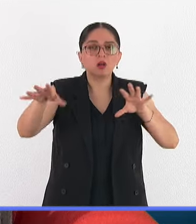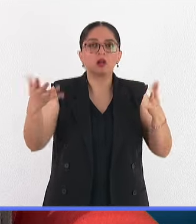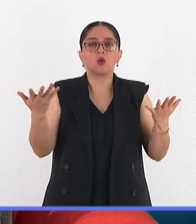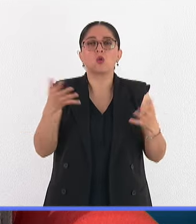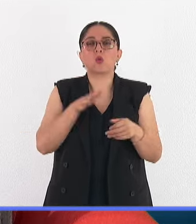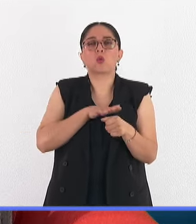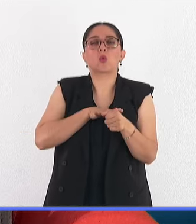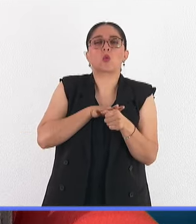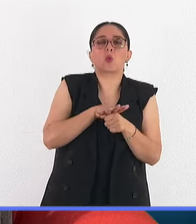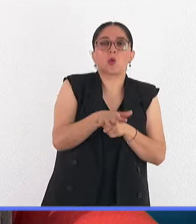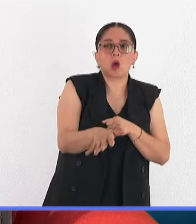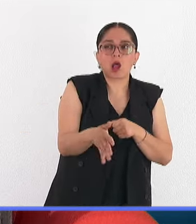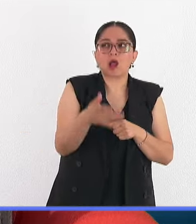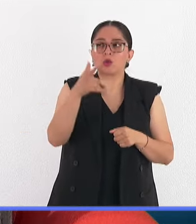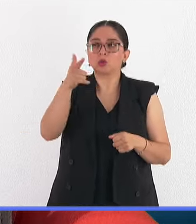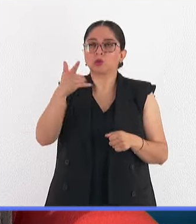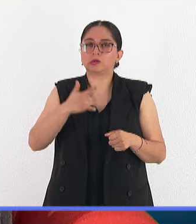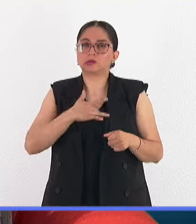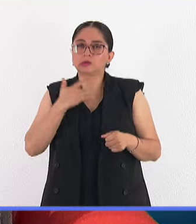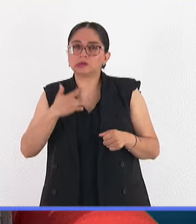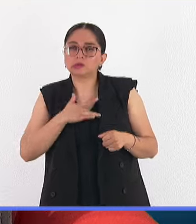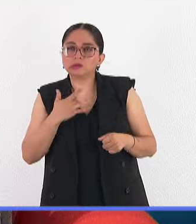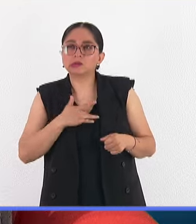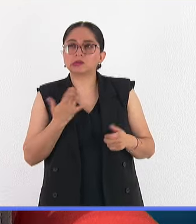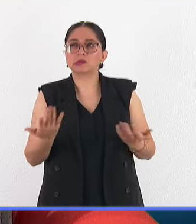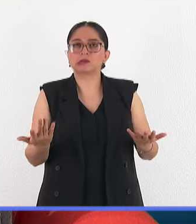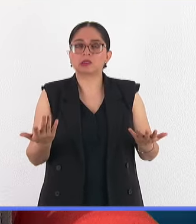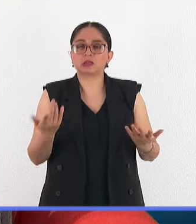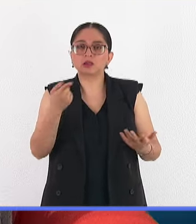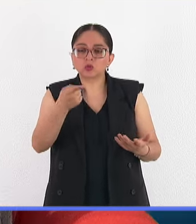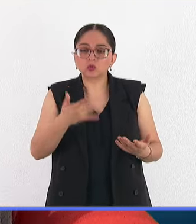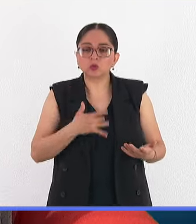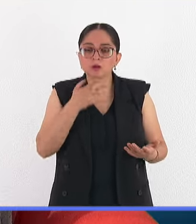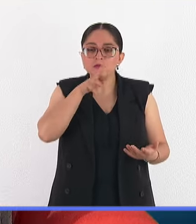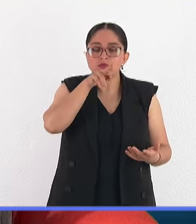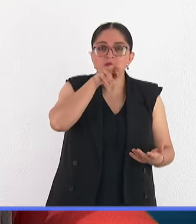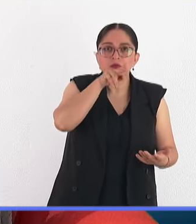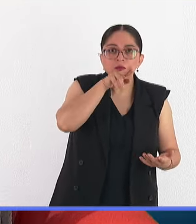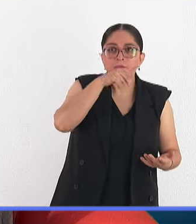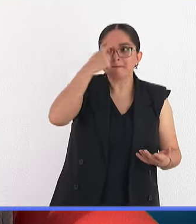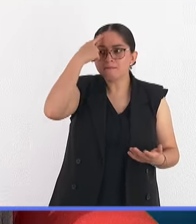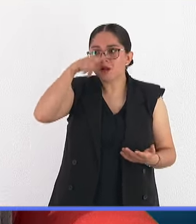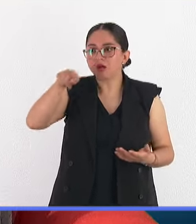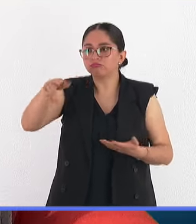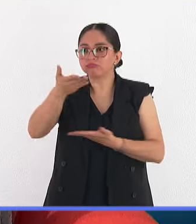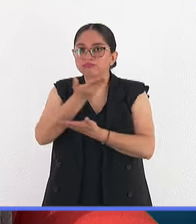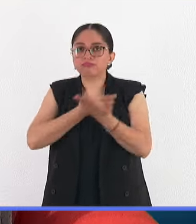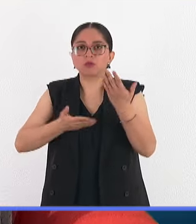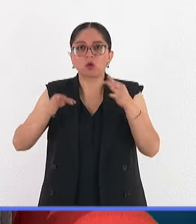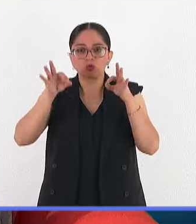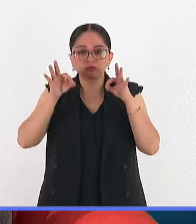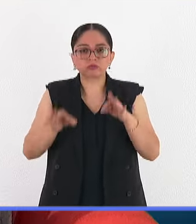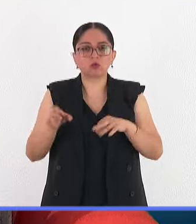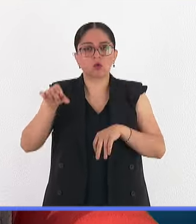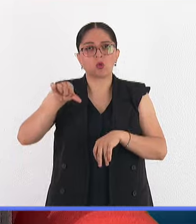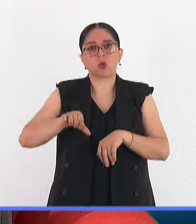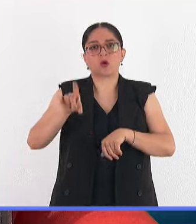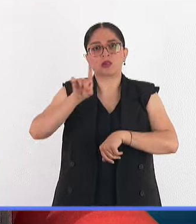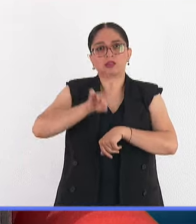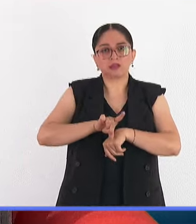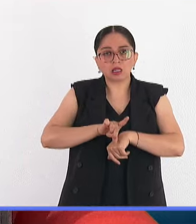principales retos, las principales preocupaciones para socializar un día como este y